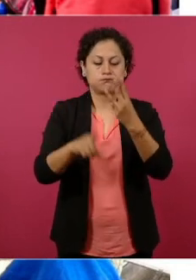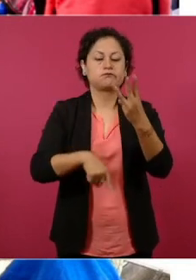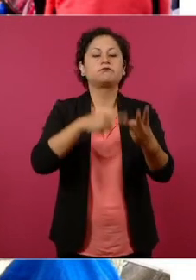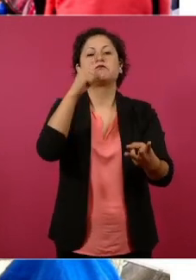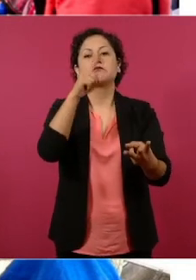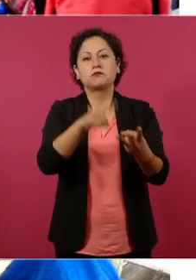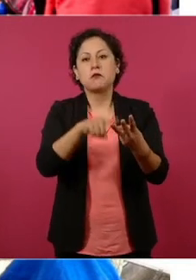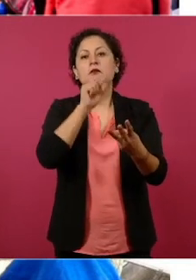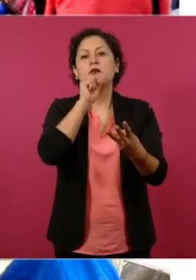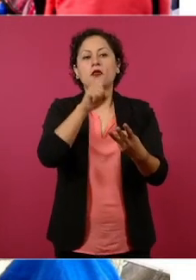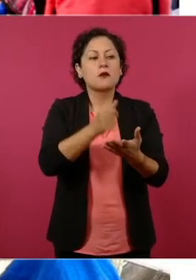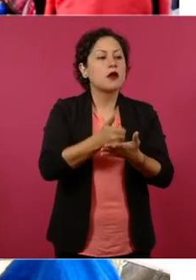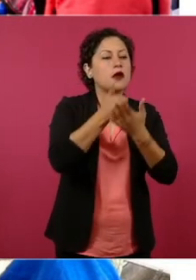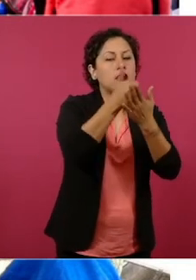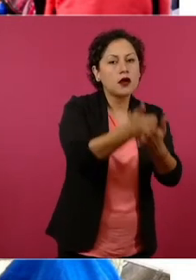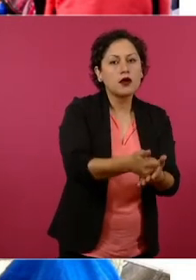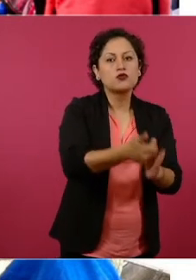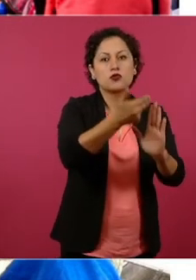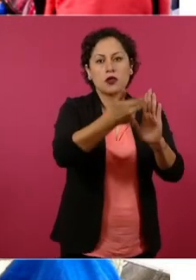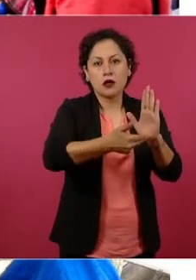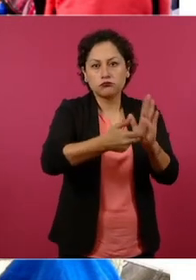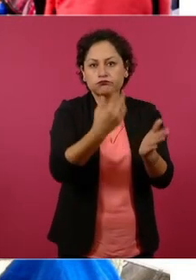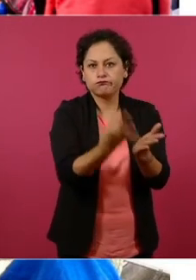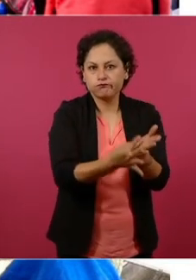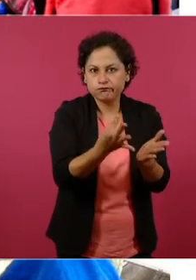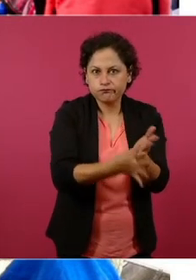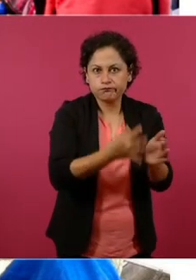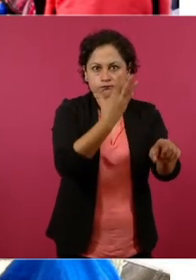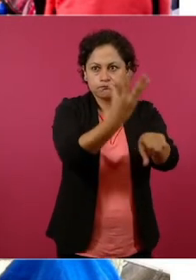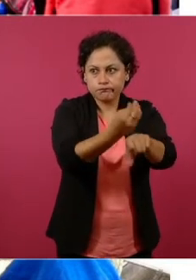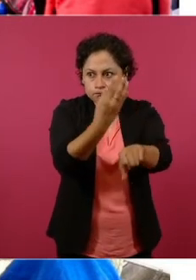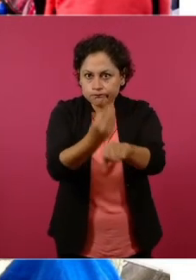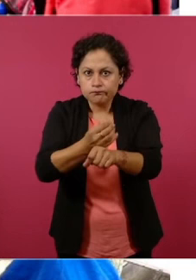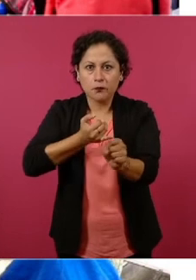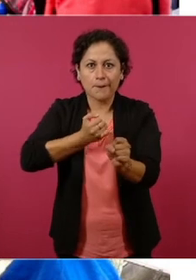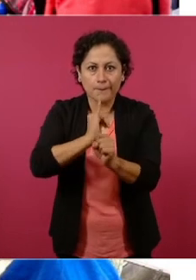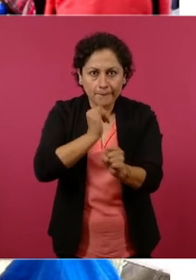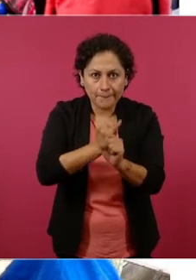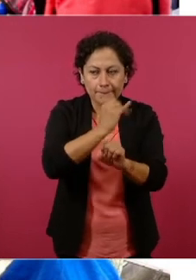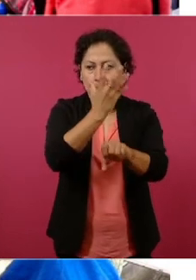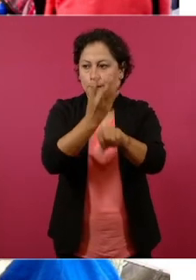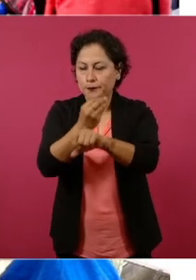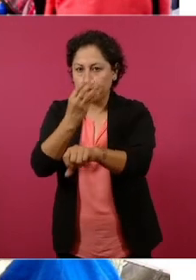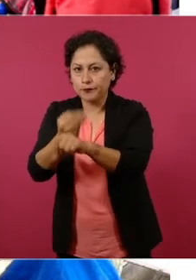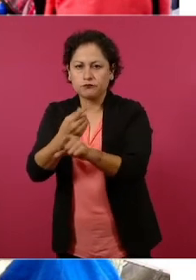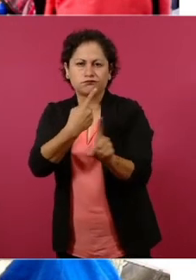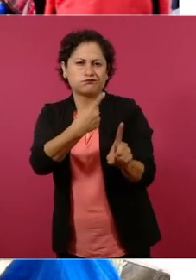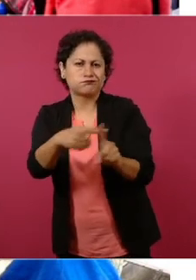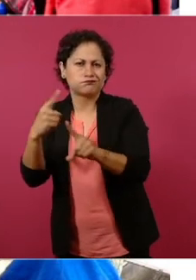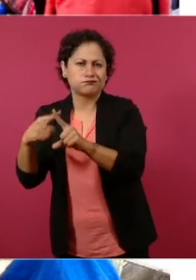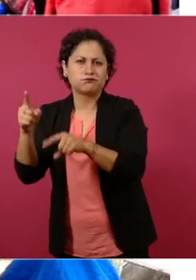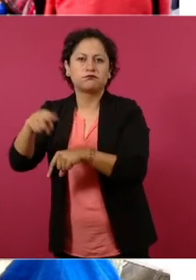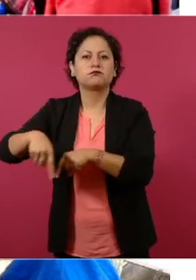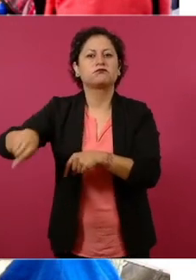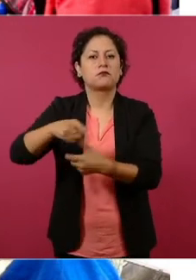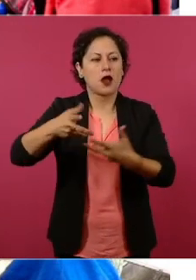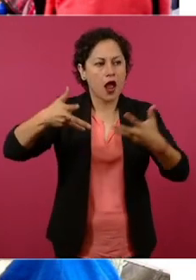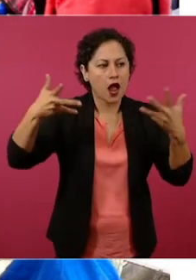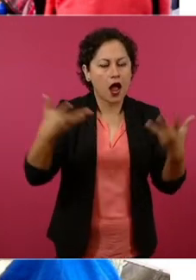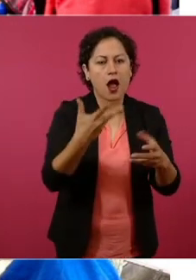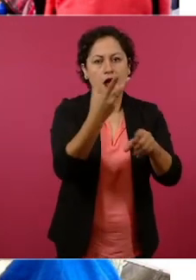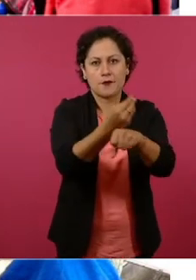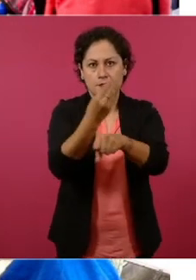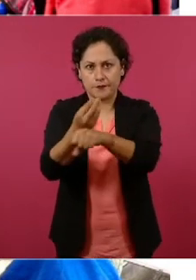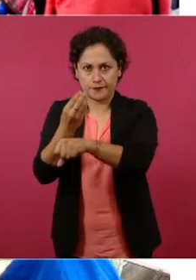herrería, eléctrica, plomería y carpintería. Entonces, el apoyo que estamos